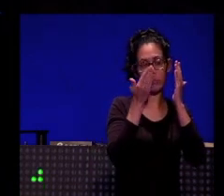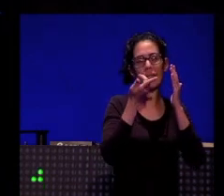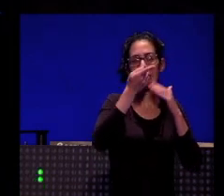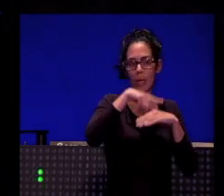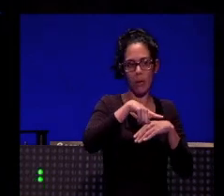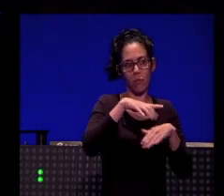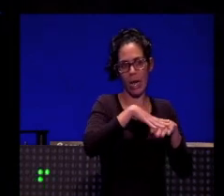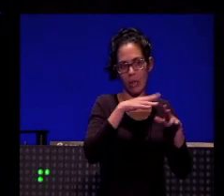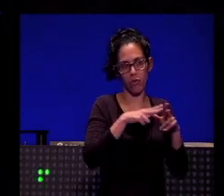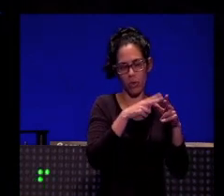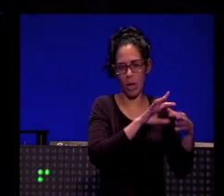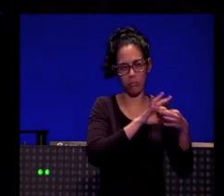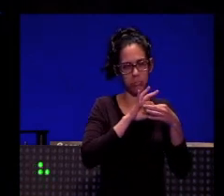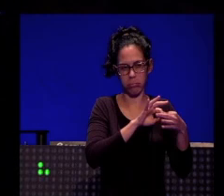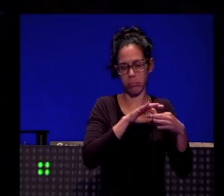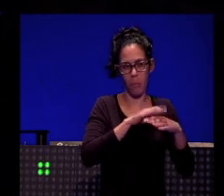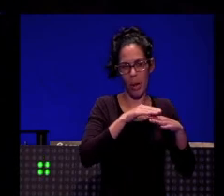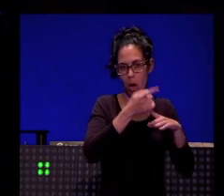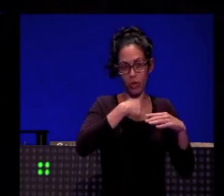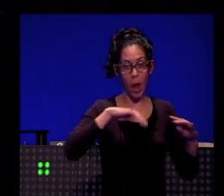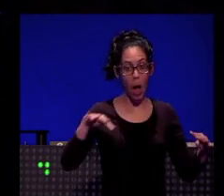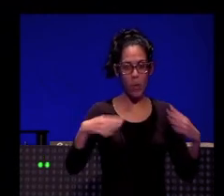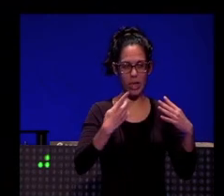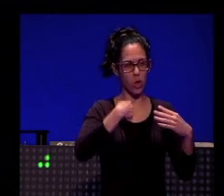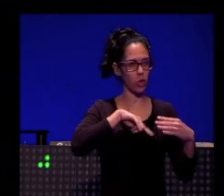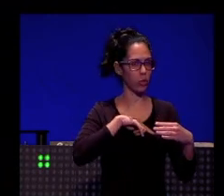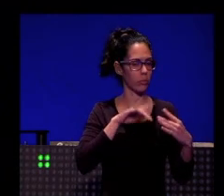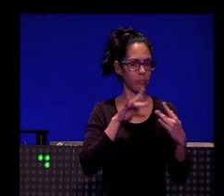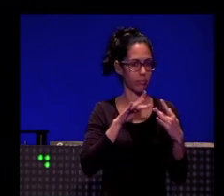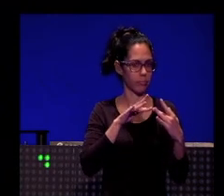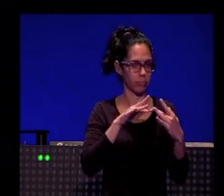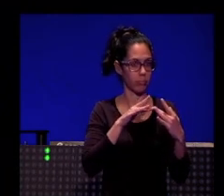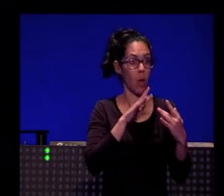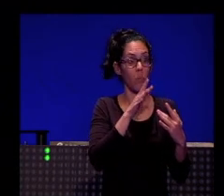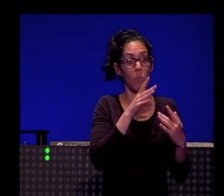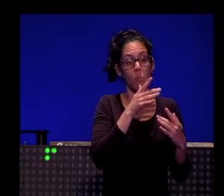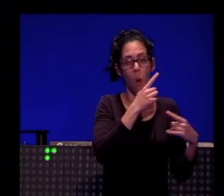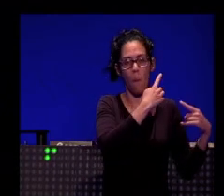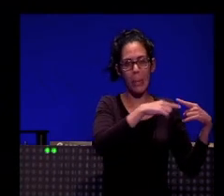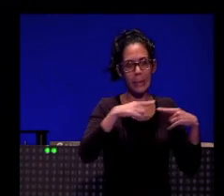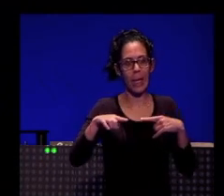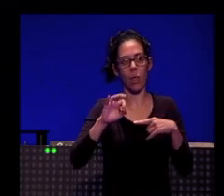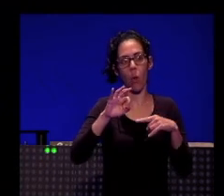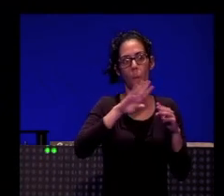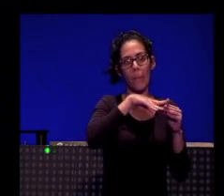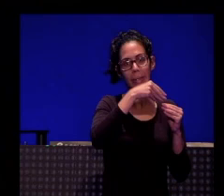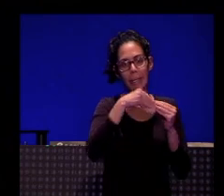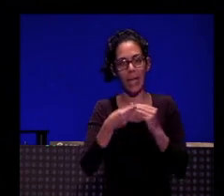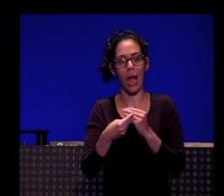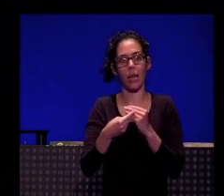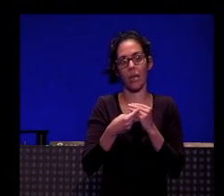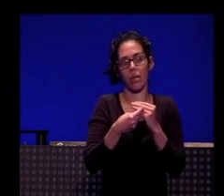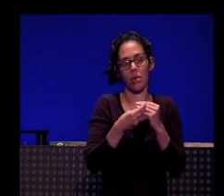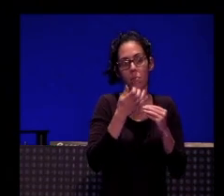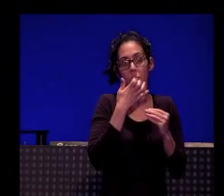para conectarnos con nuestra audiencia. Como he dicho antes, nos llegan multitud de mensajes y de material, de